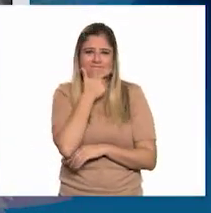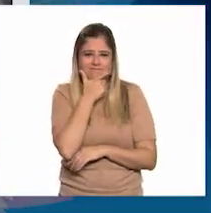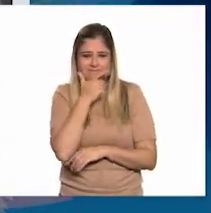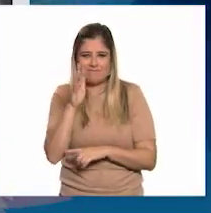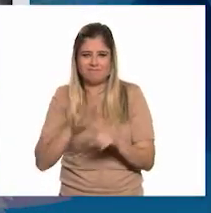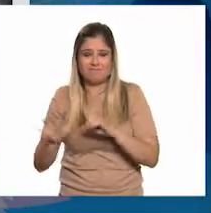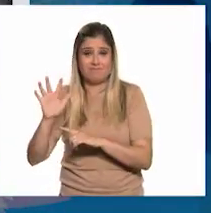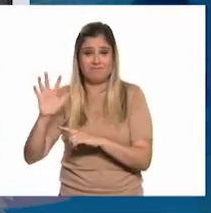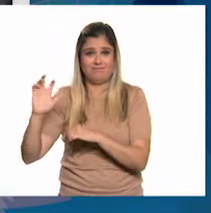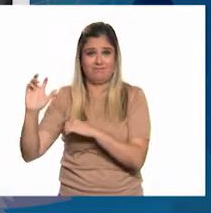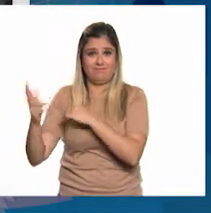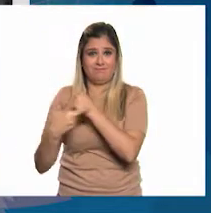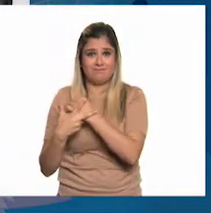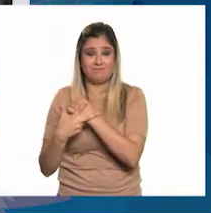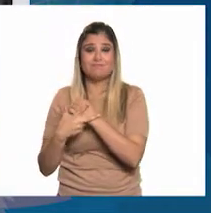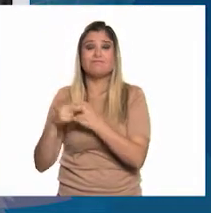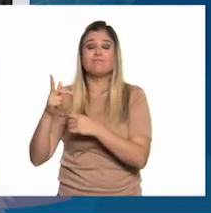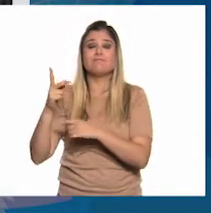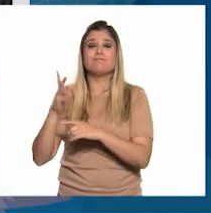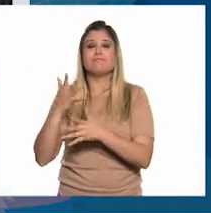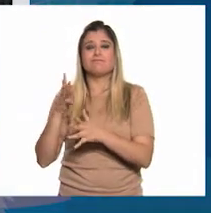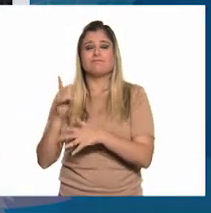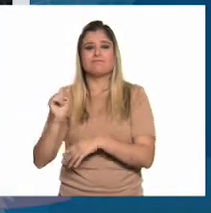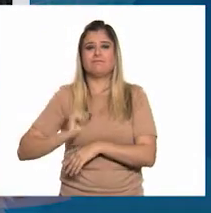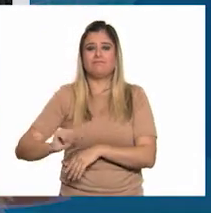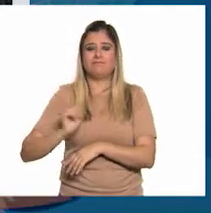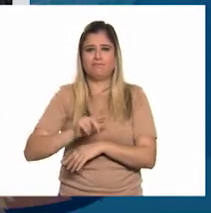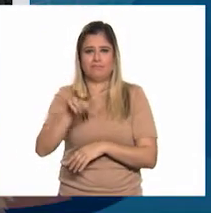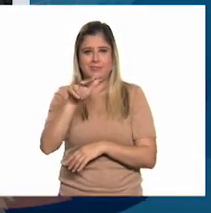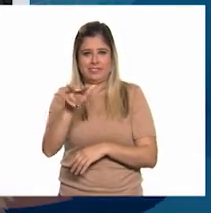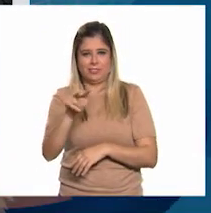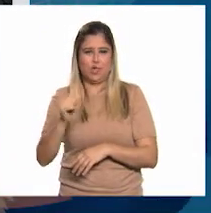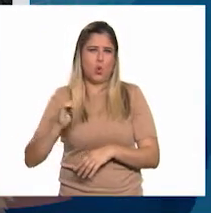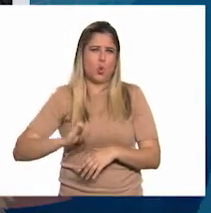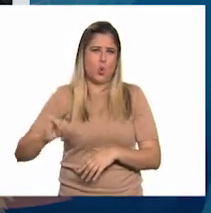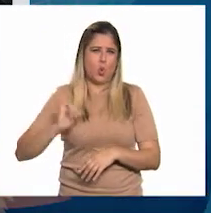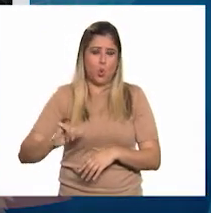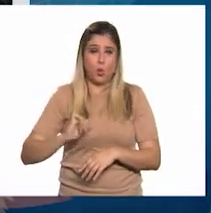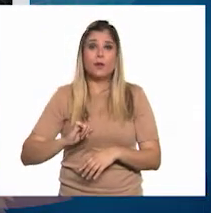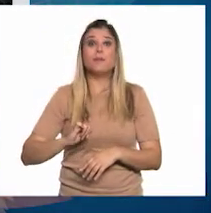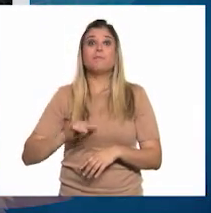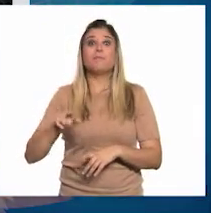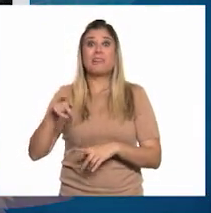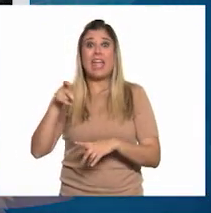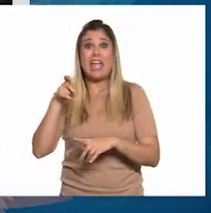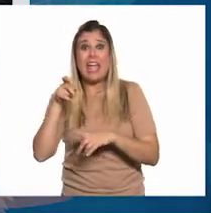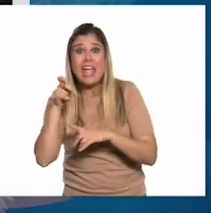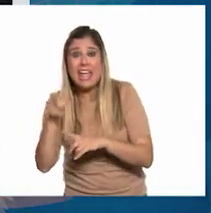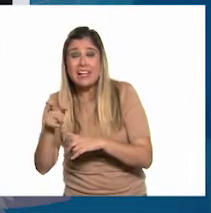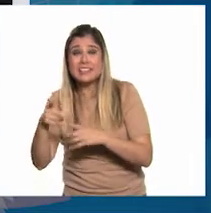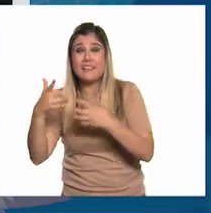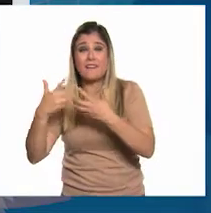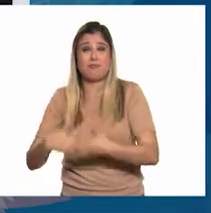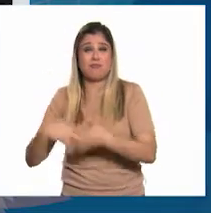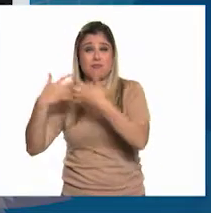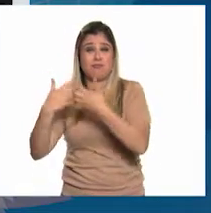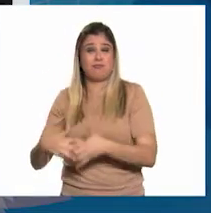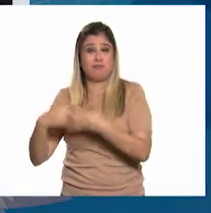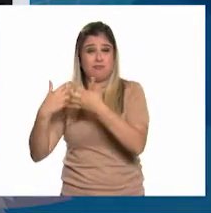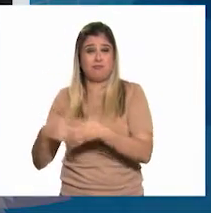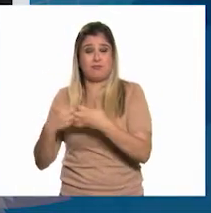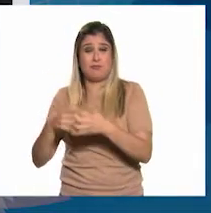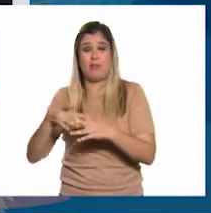en Europa, hacia la segunda mitad del siglo XVIII. En ese momento, la explotación intensiva de ricos